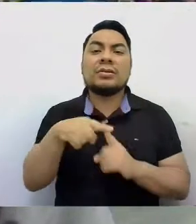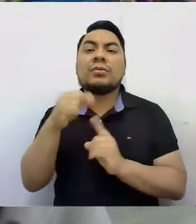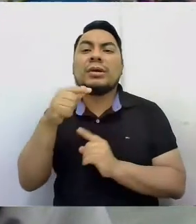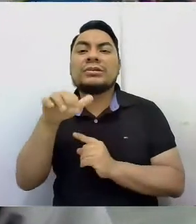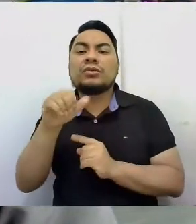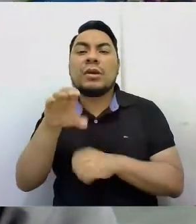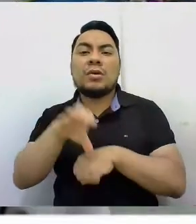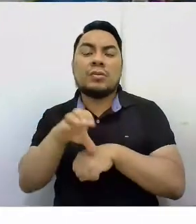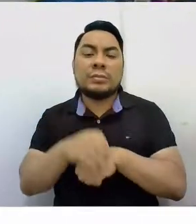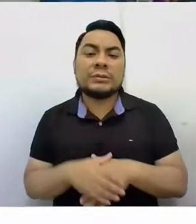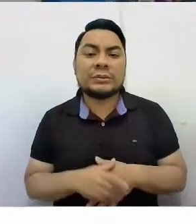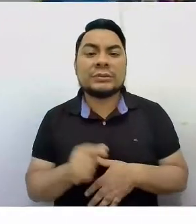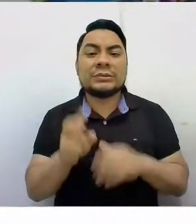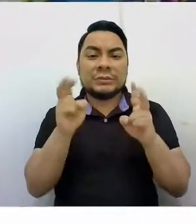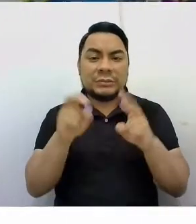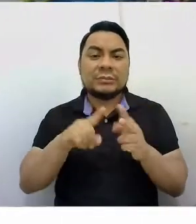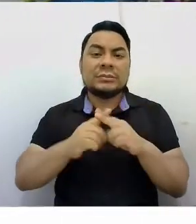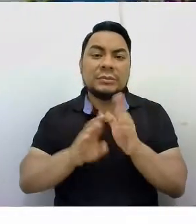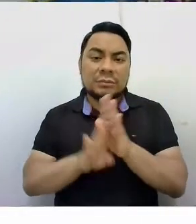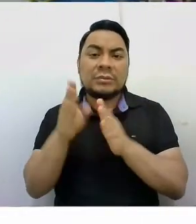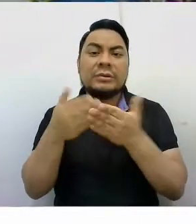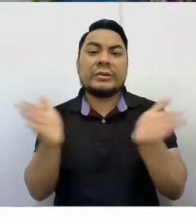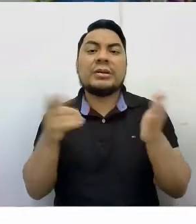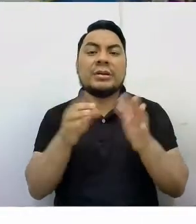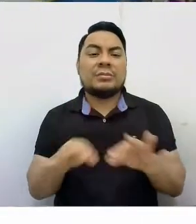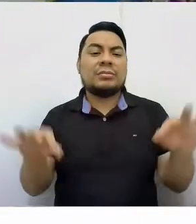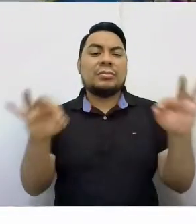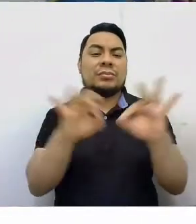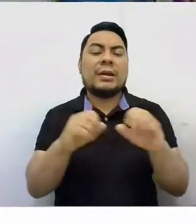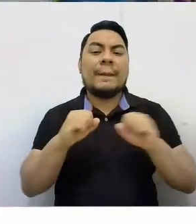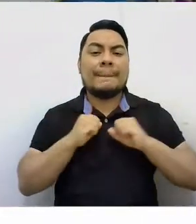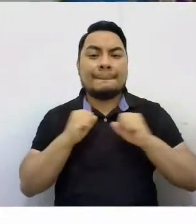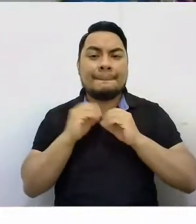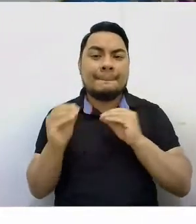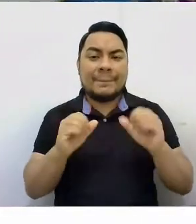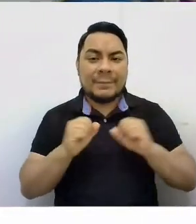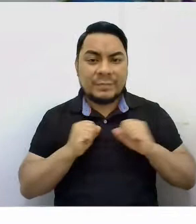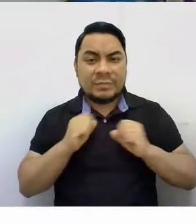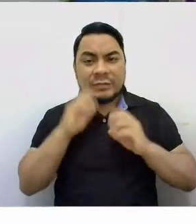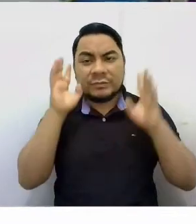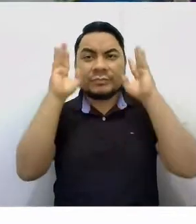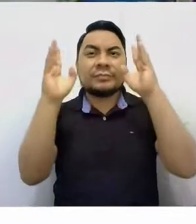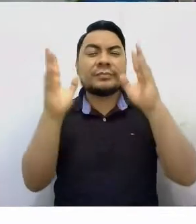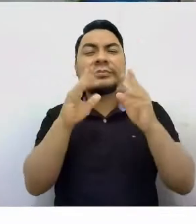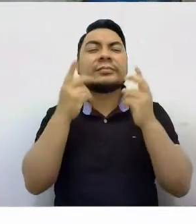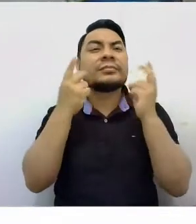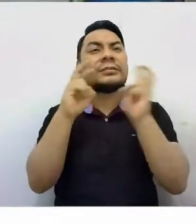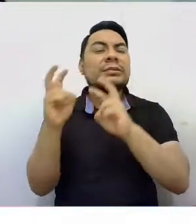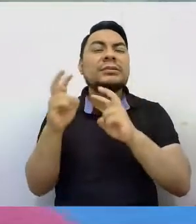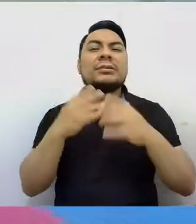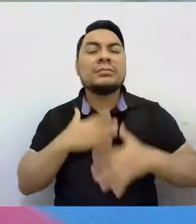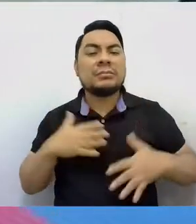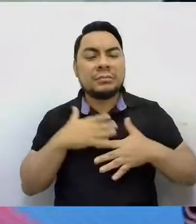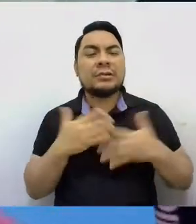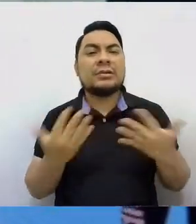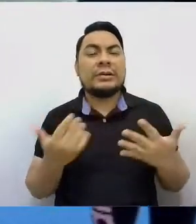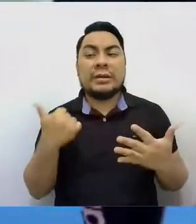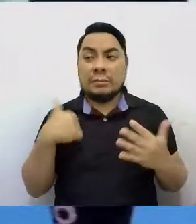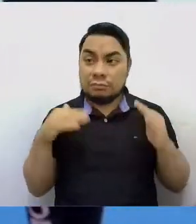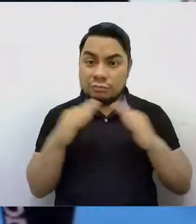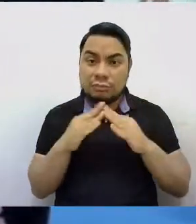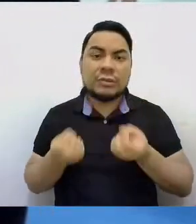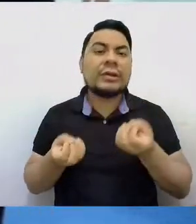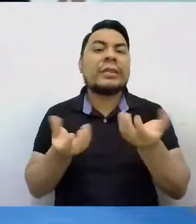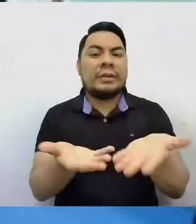El tema de la reactivación es fundamental en lo que es la actividad física, el deporte y la recreación para nosotros. Como municipalidad damos ese servicio a la